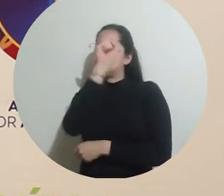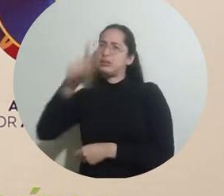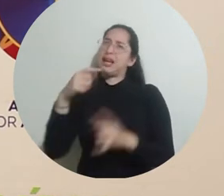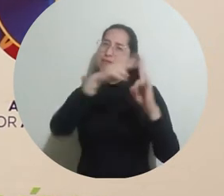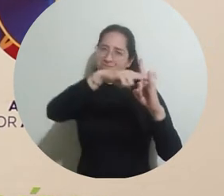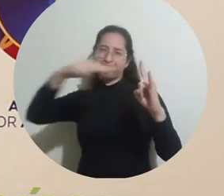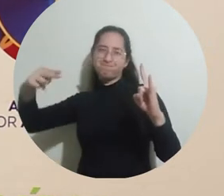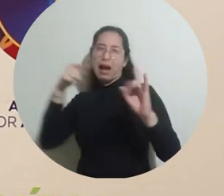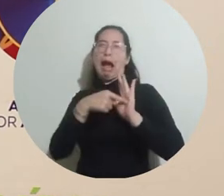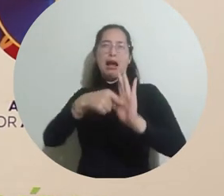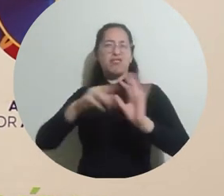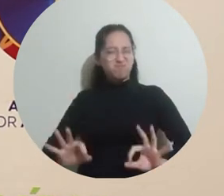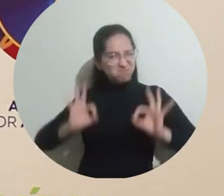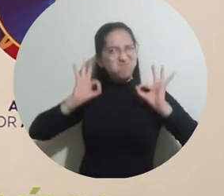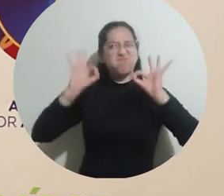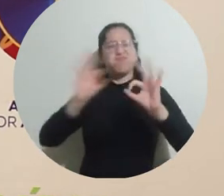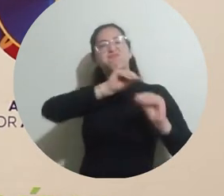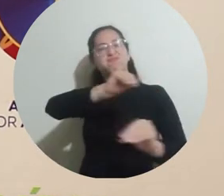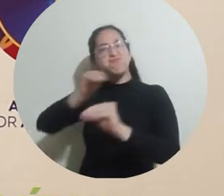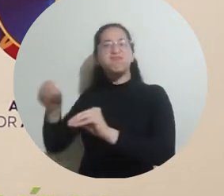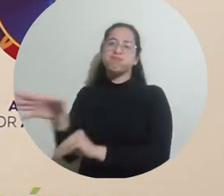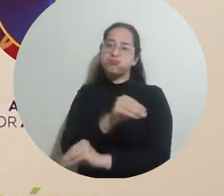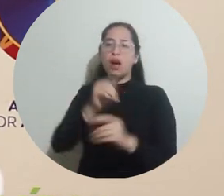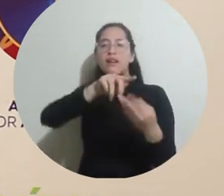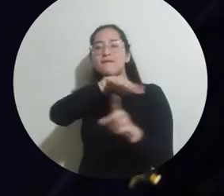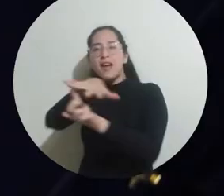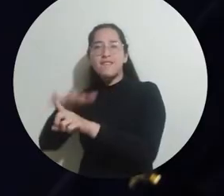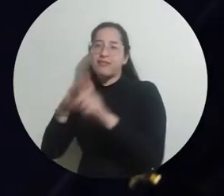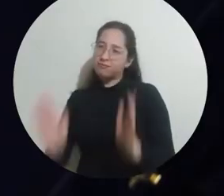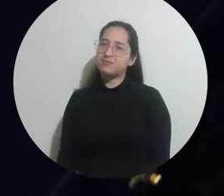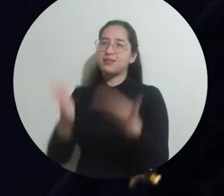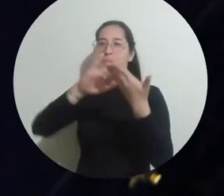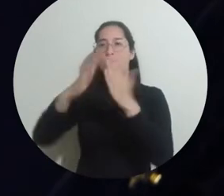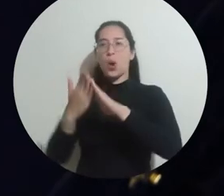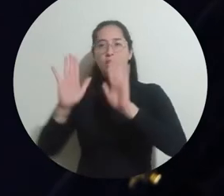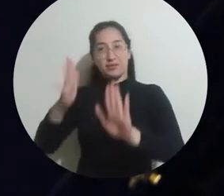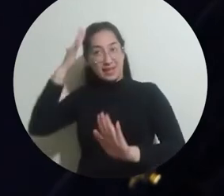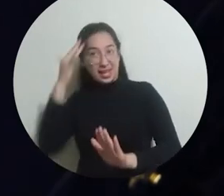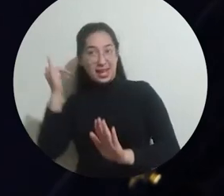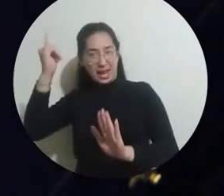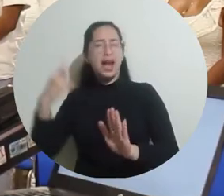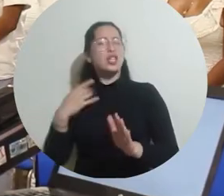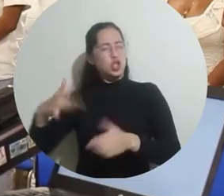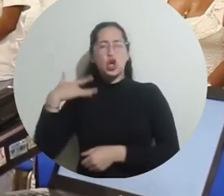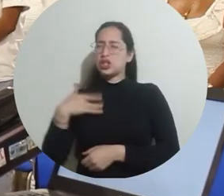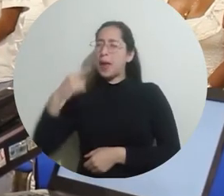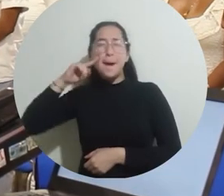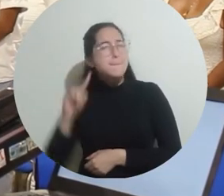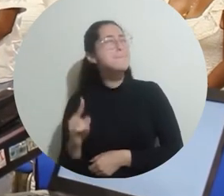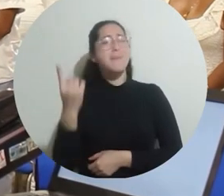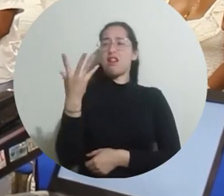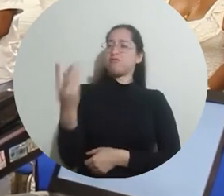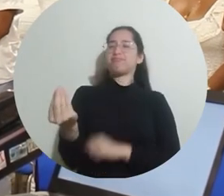rasgo de esa calidad que tiene nuestra universidad, nuestra comunidad académica. Y yo ahí destacaría como